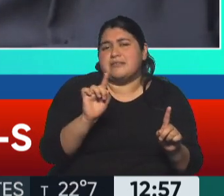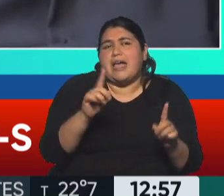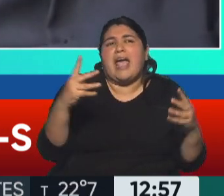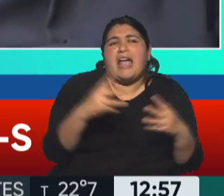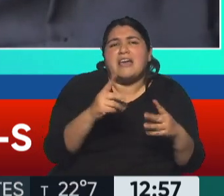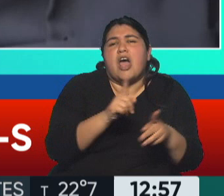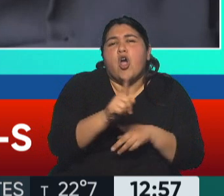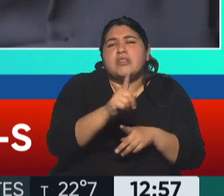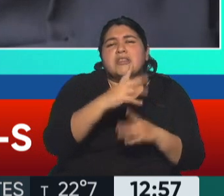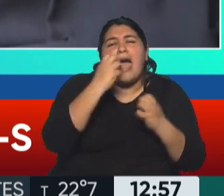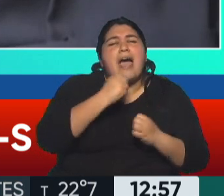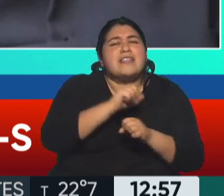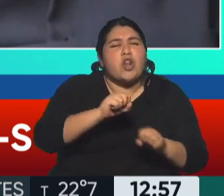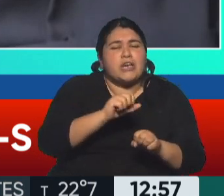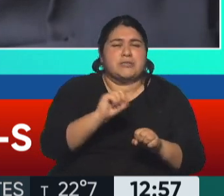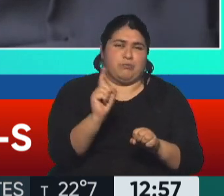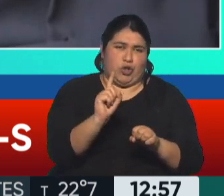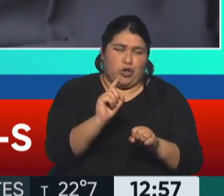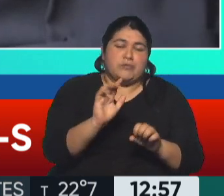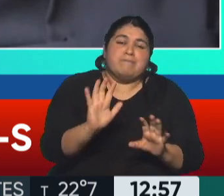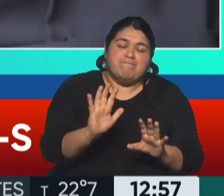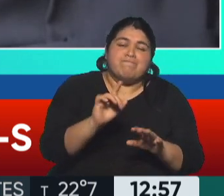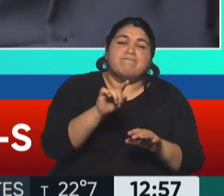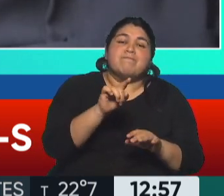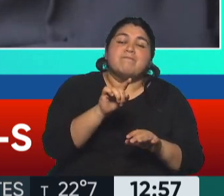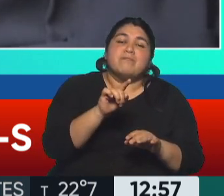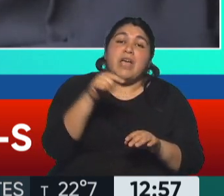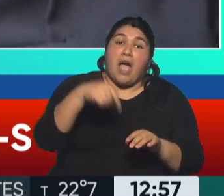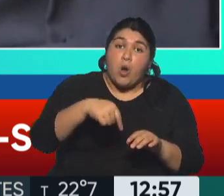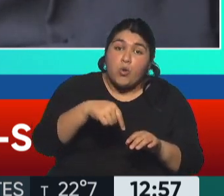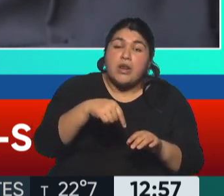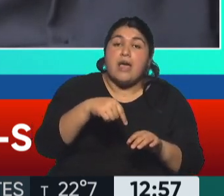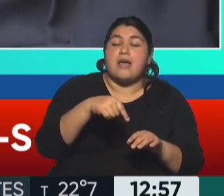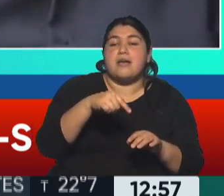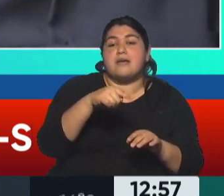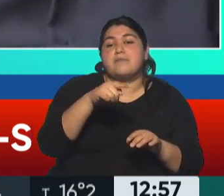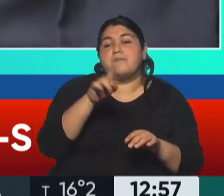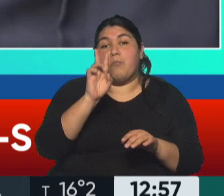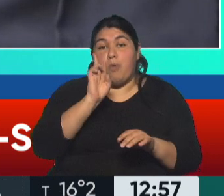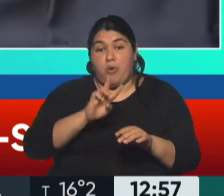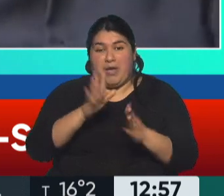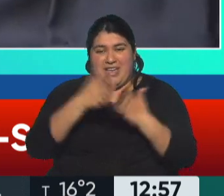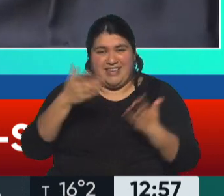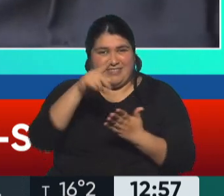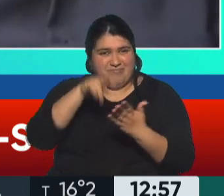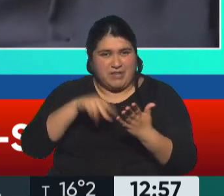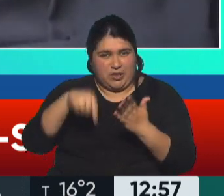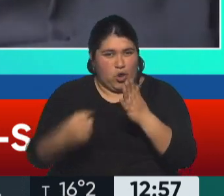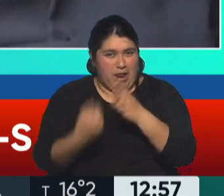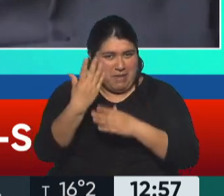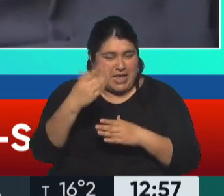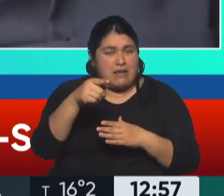contra el terrorismo. La verdad es que ahora, si lees el New York Times esta mañana,